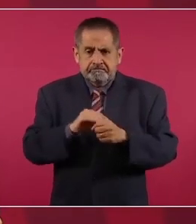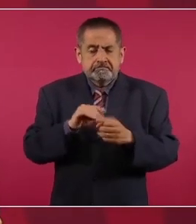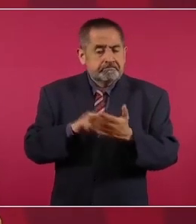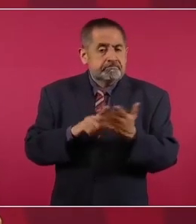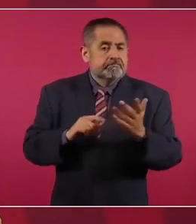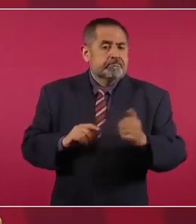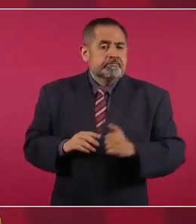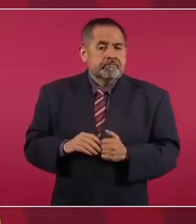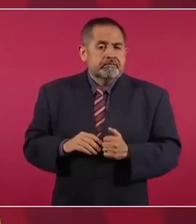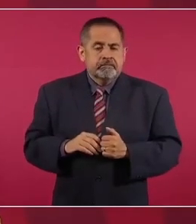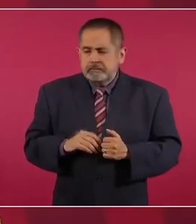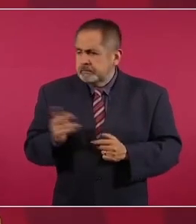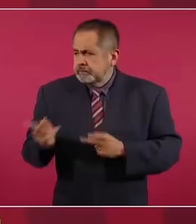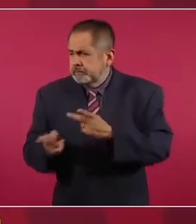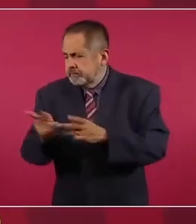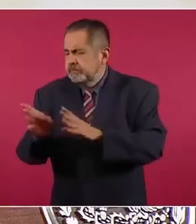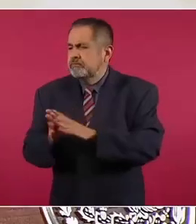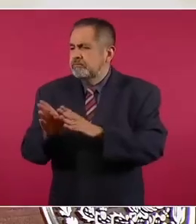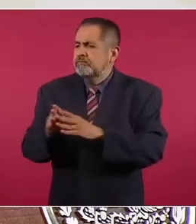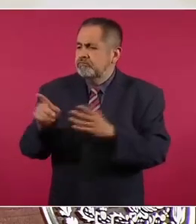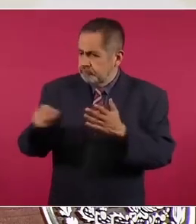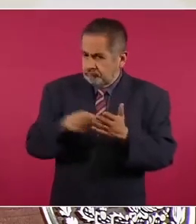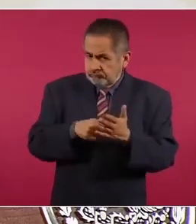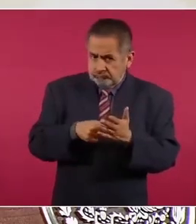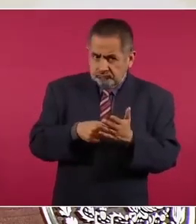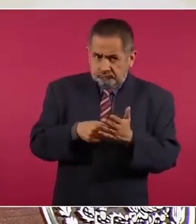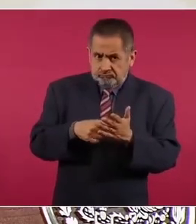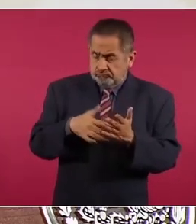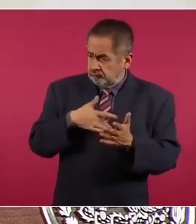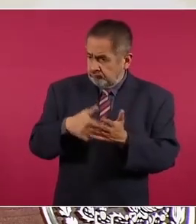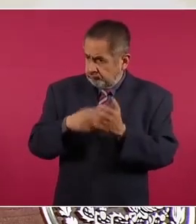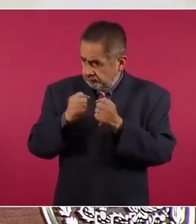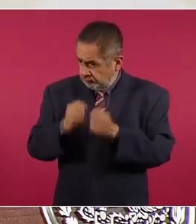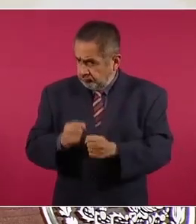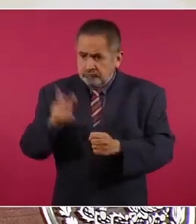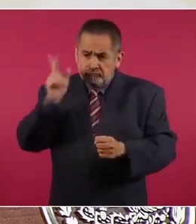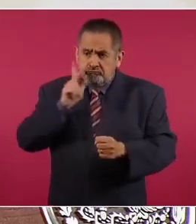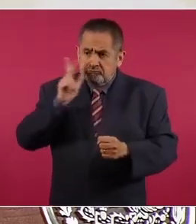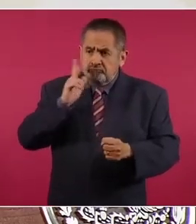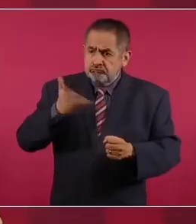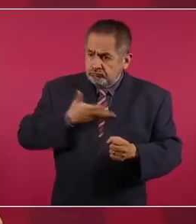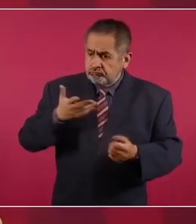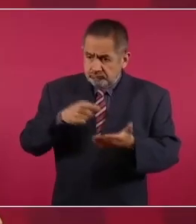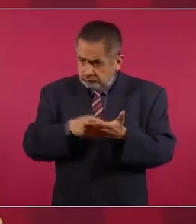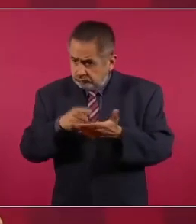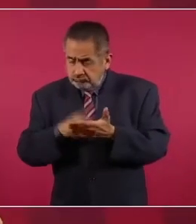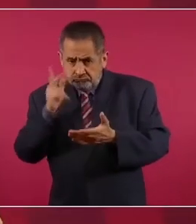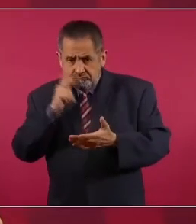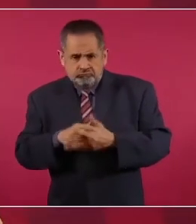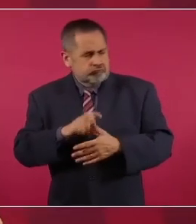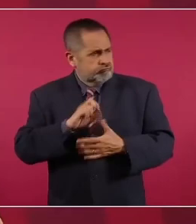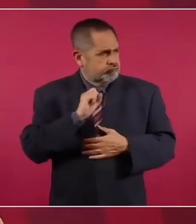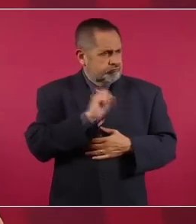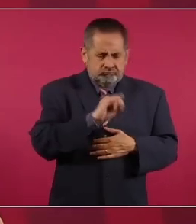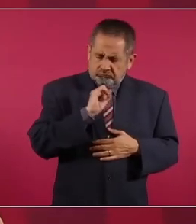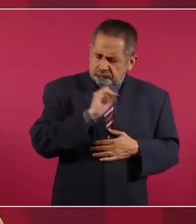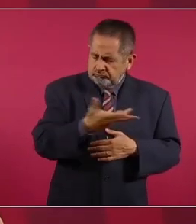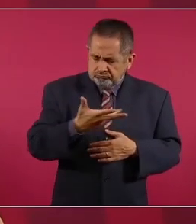y hago preguntas si se tienen las pruebas y me dicen sí